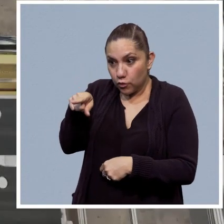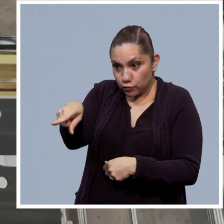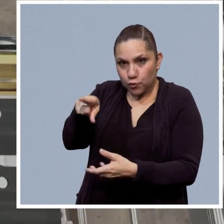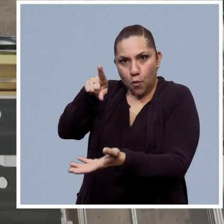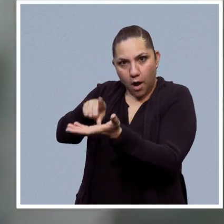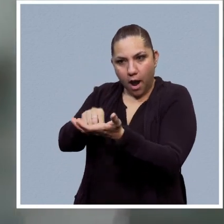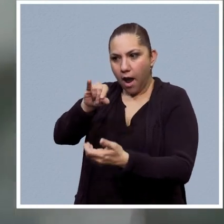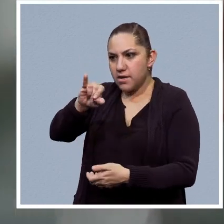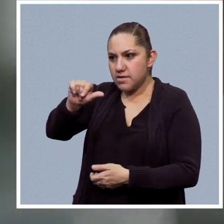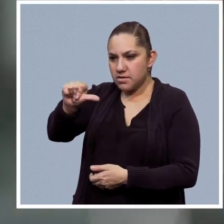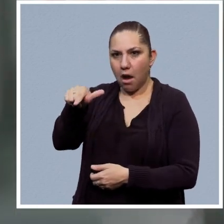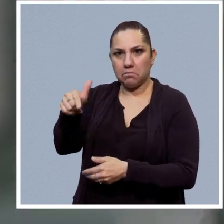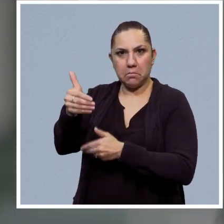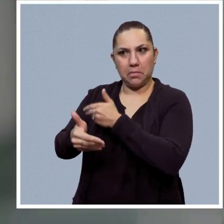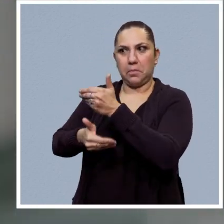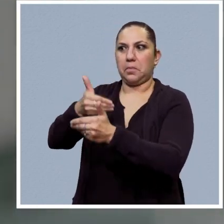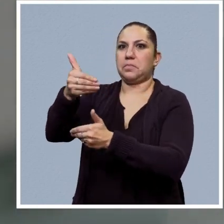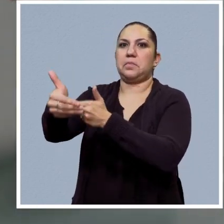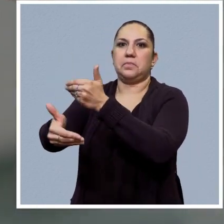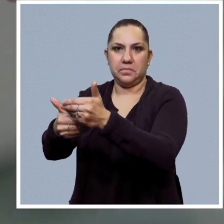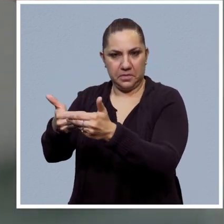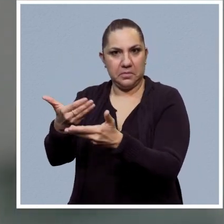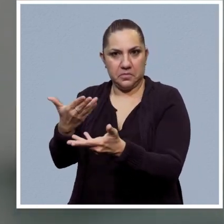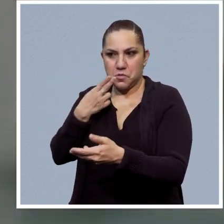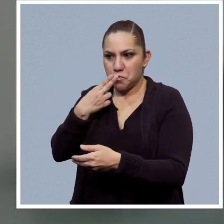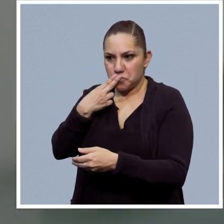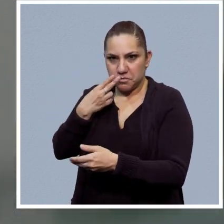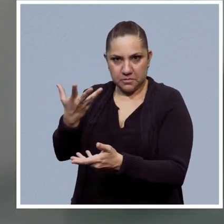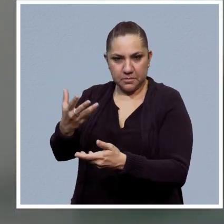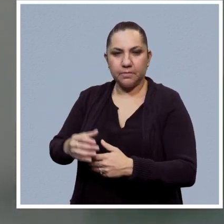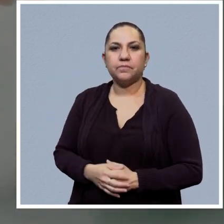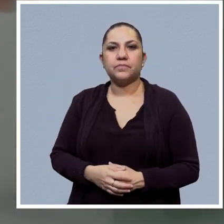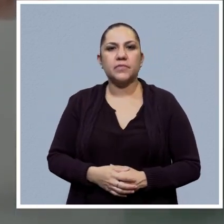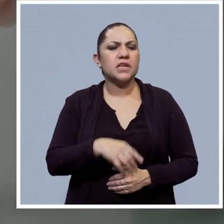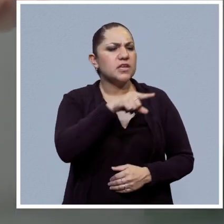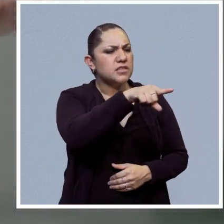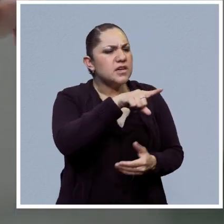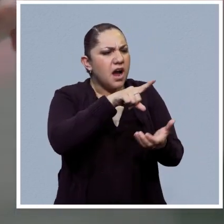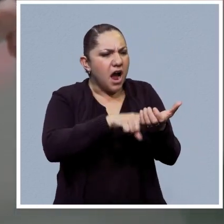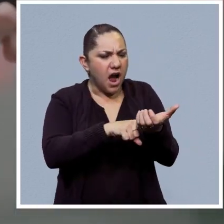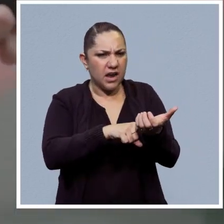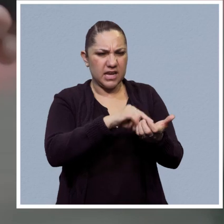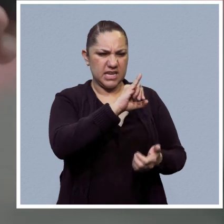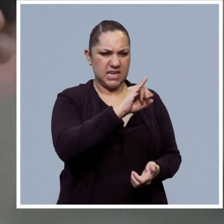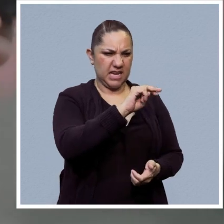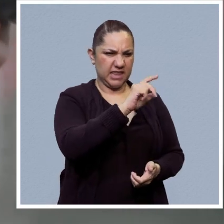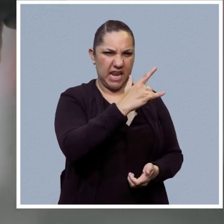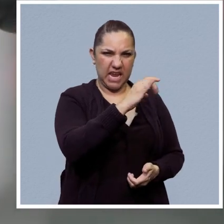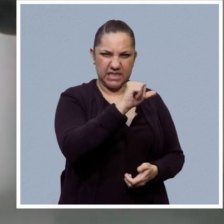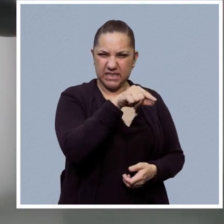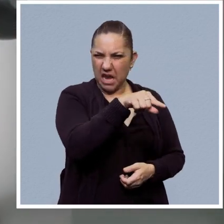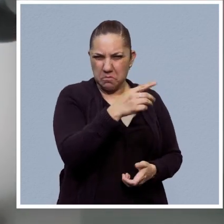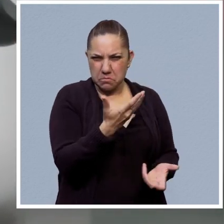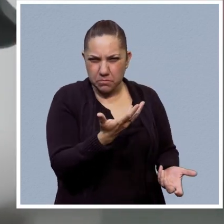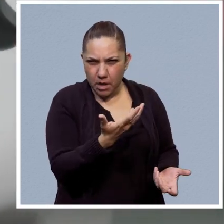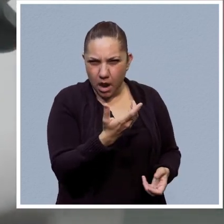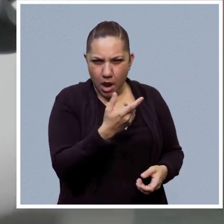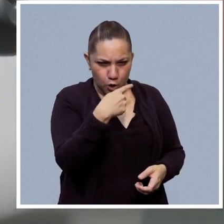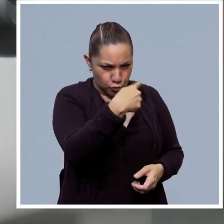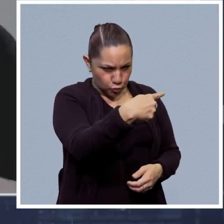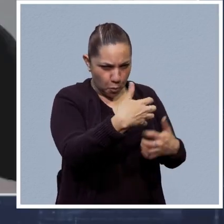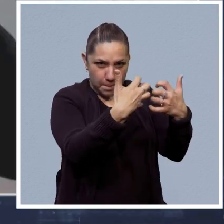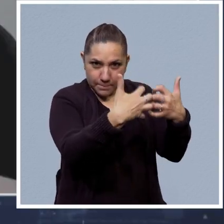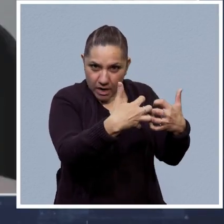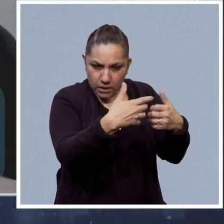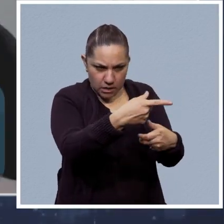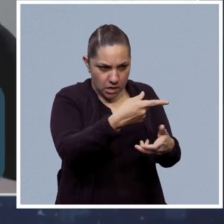las bases que permiten que estas inteligencias artificiales existan. Pues independientemente de lo que entendamos por inteligencia tiene que ver con procesamiento de